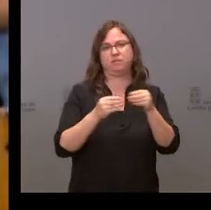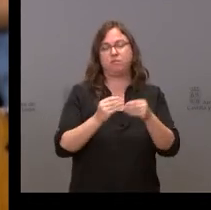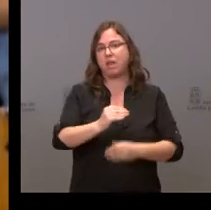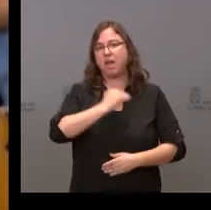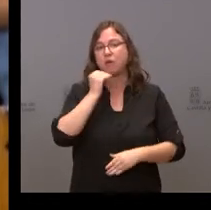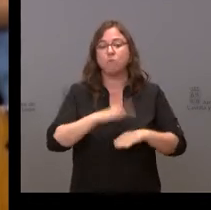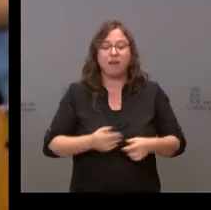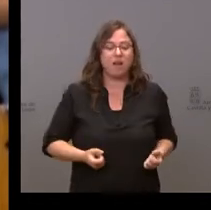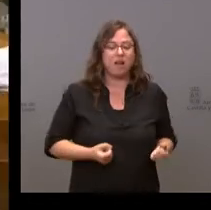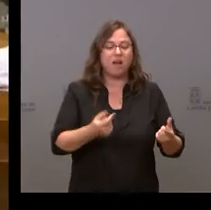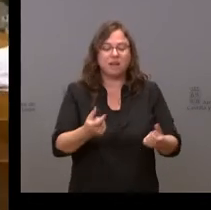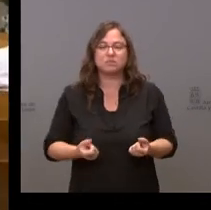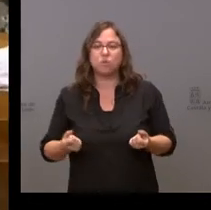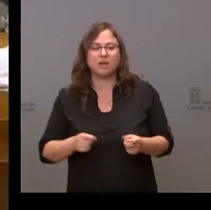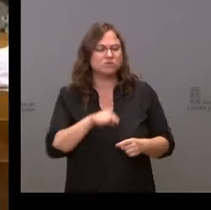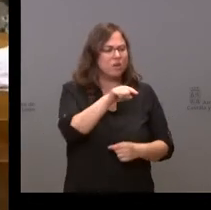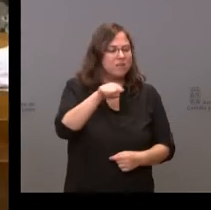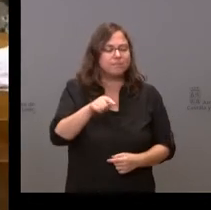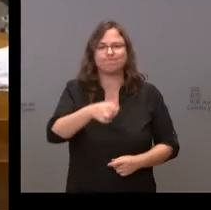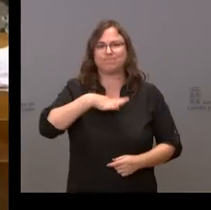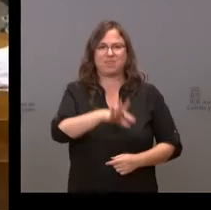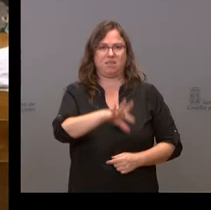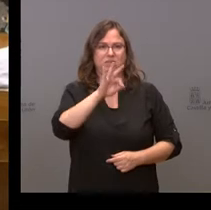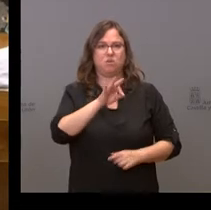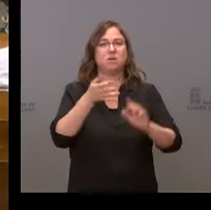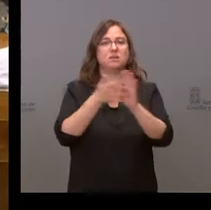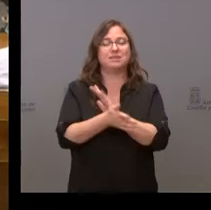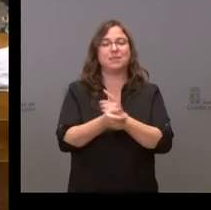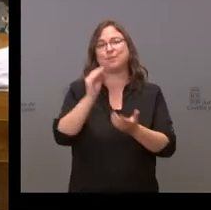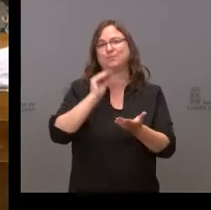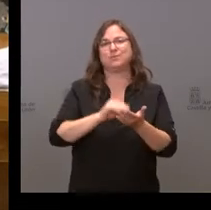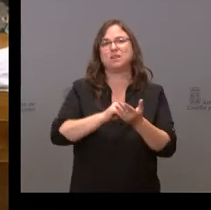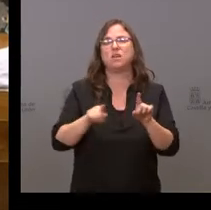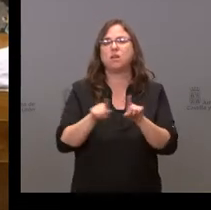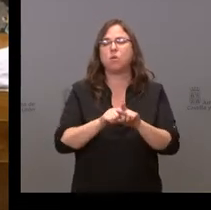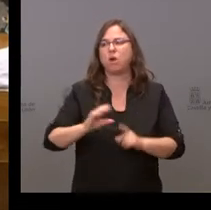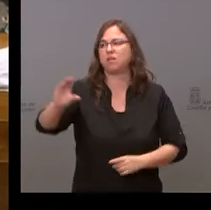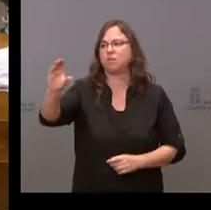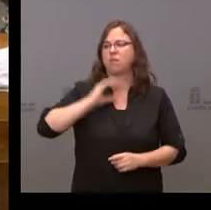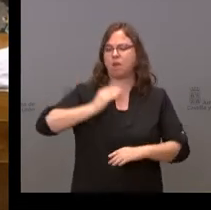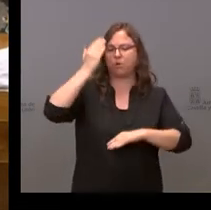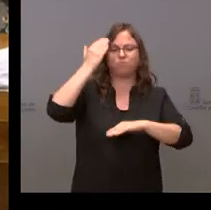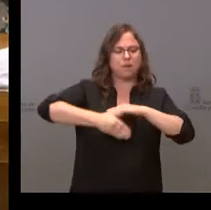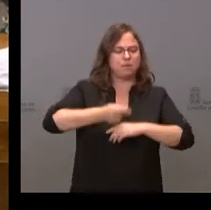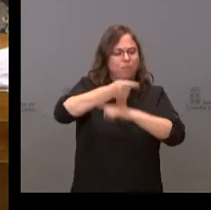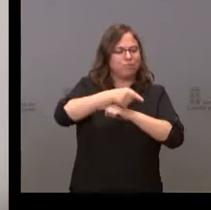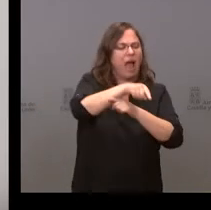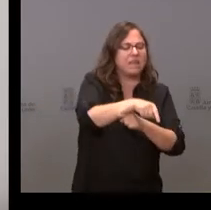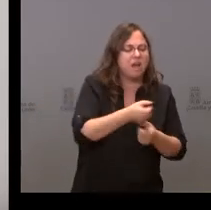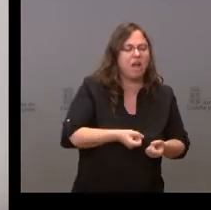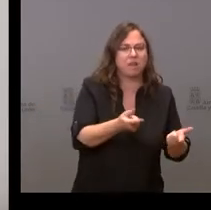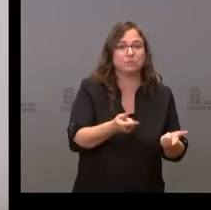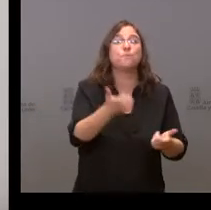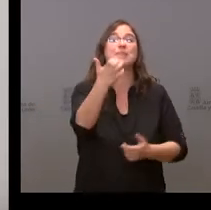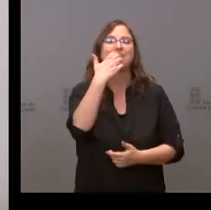gastar ese dinero, que no venga en tantas ocasiones tan acotado como nos lo están trasladando. Mire, les